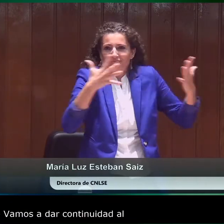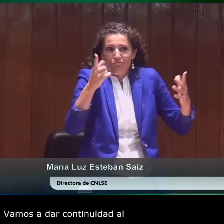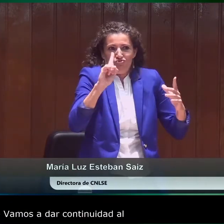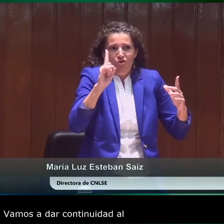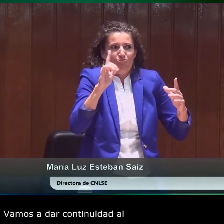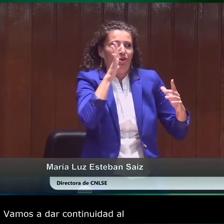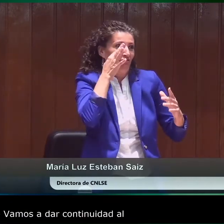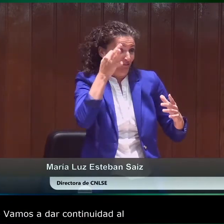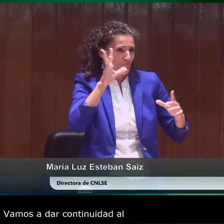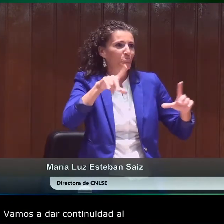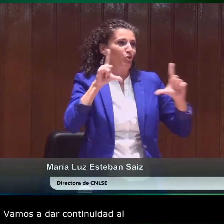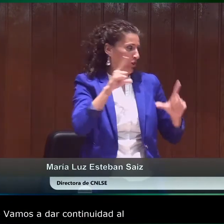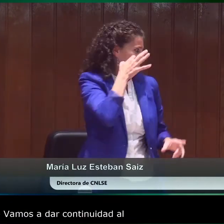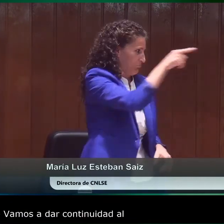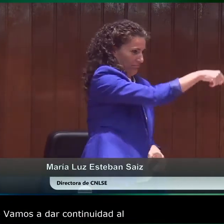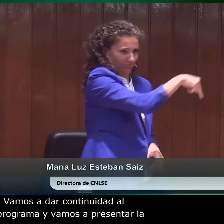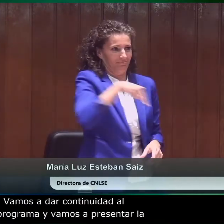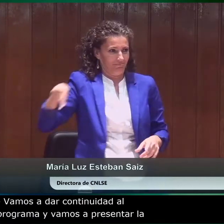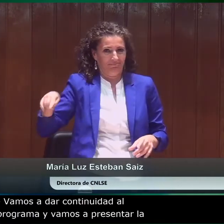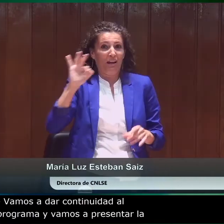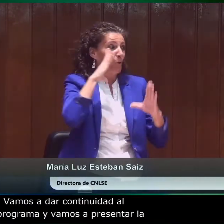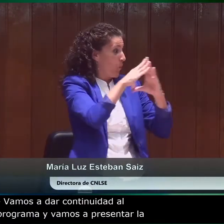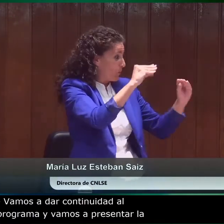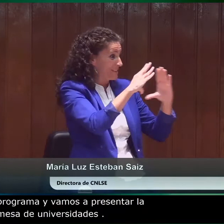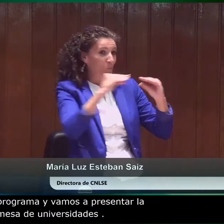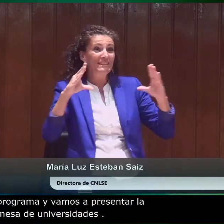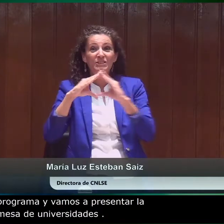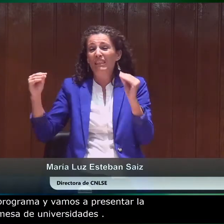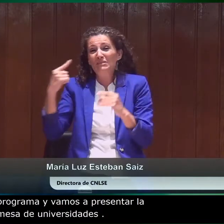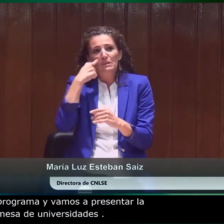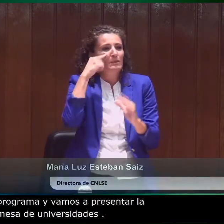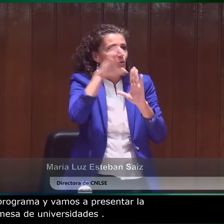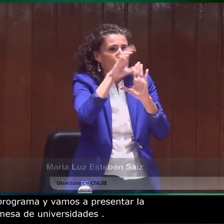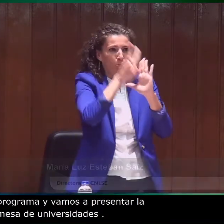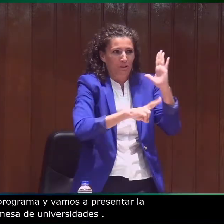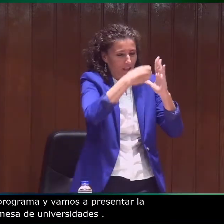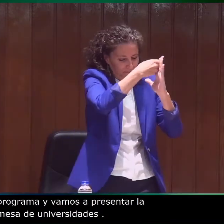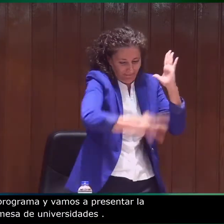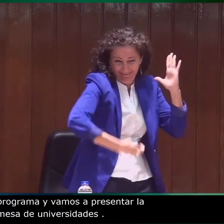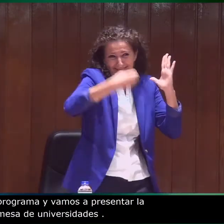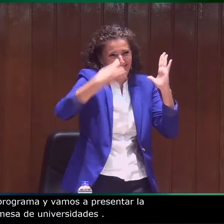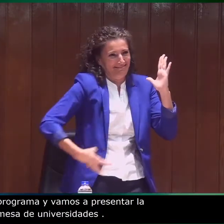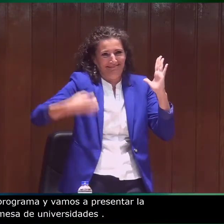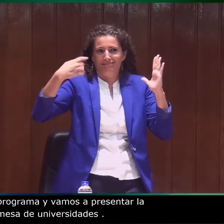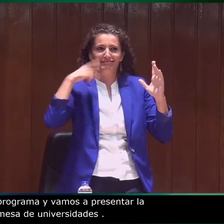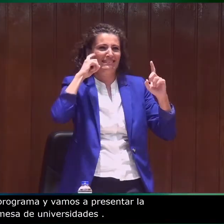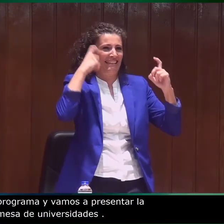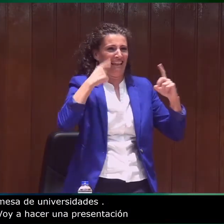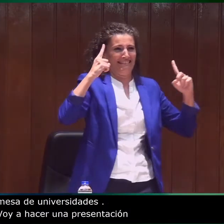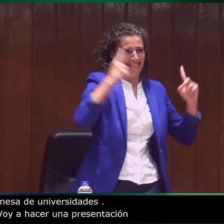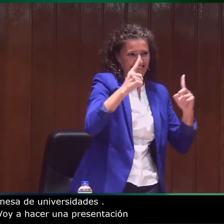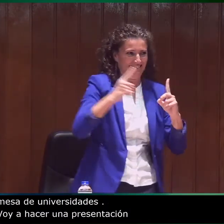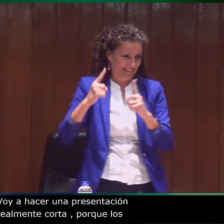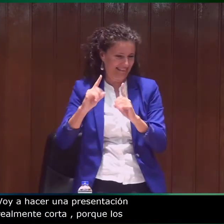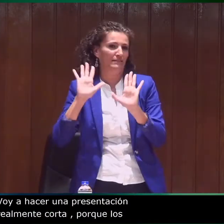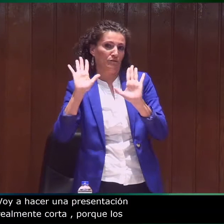una presentación realmente corta porque los protagonistas son las tres personas que tenemos aquí sentadas. Normalmente cuando